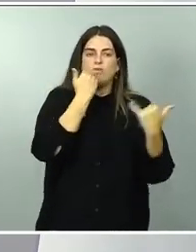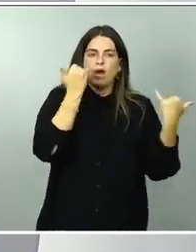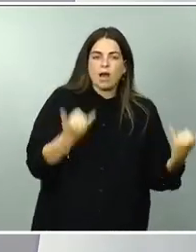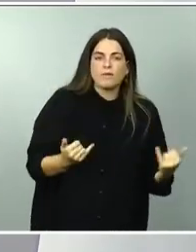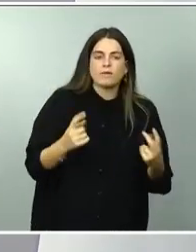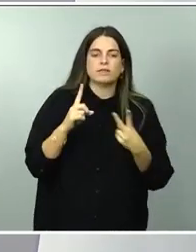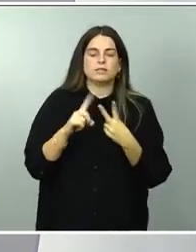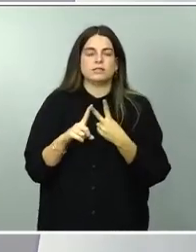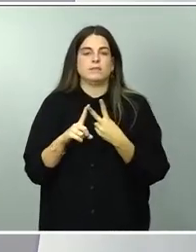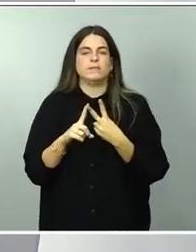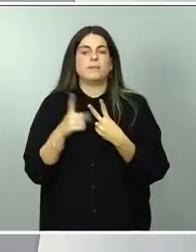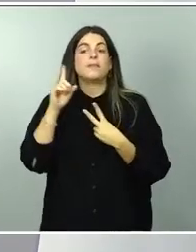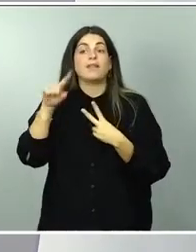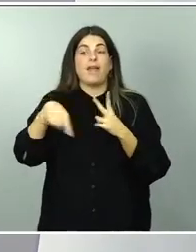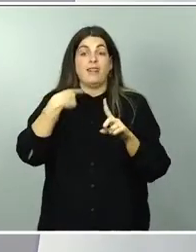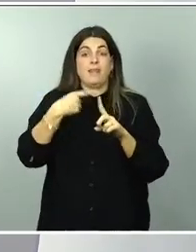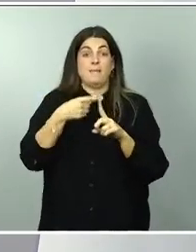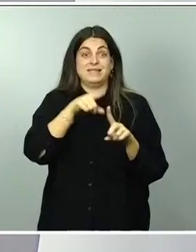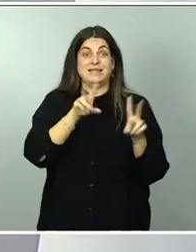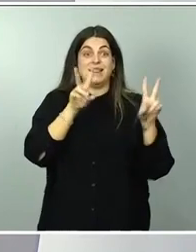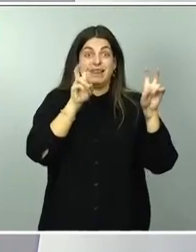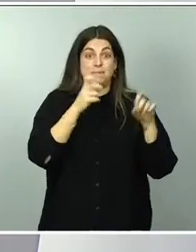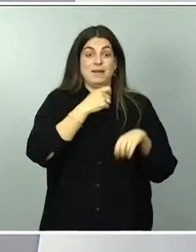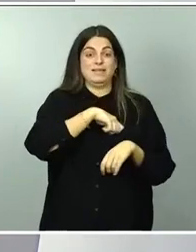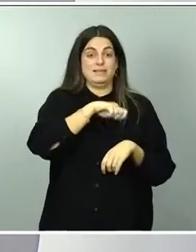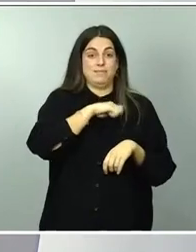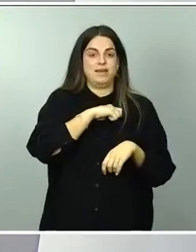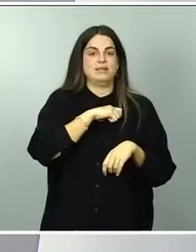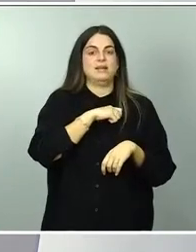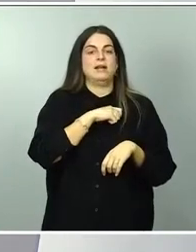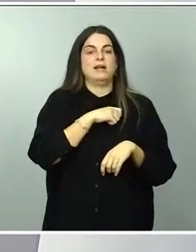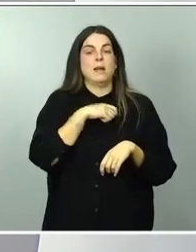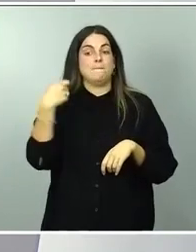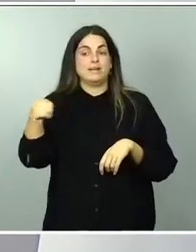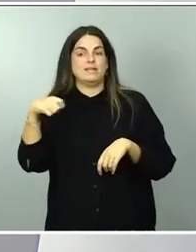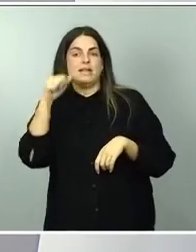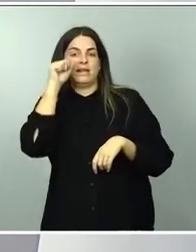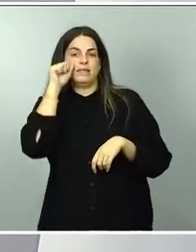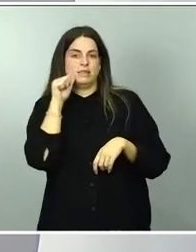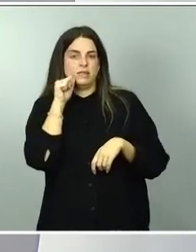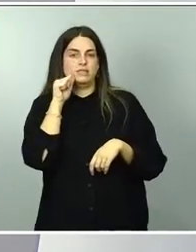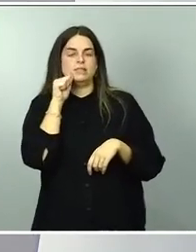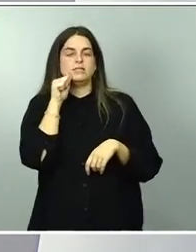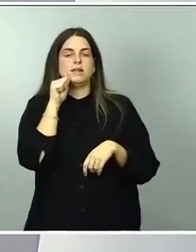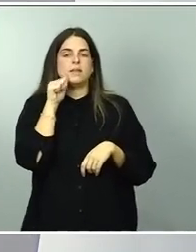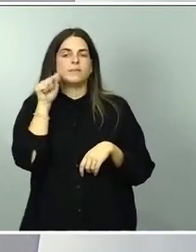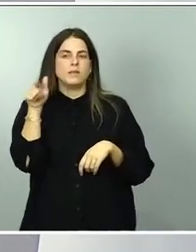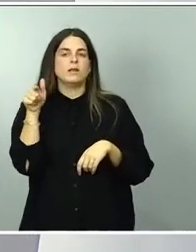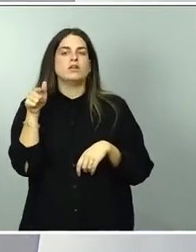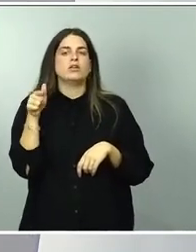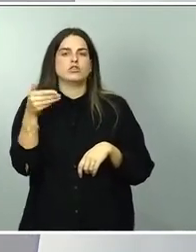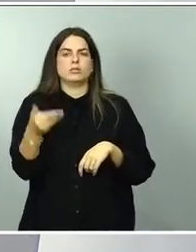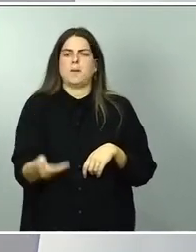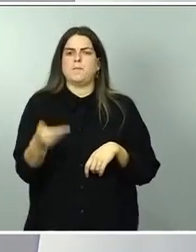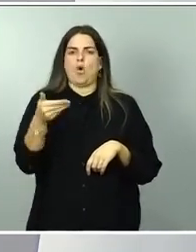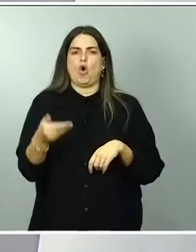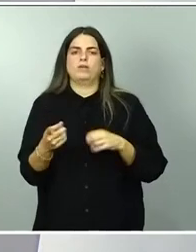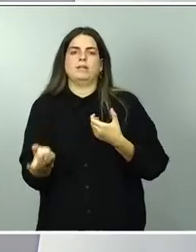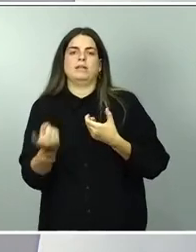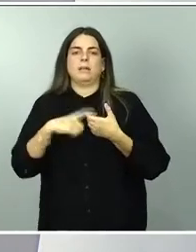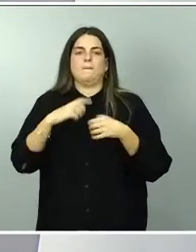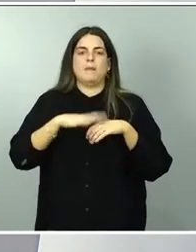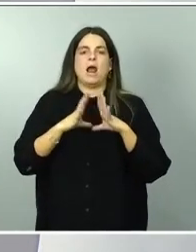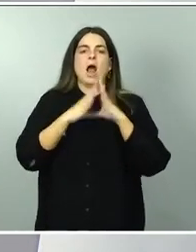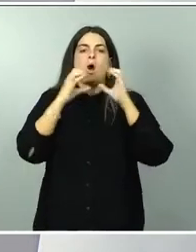además, también en esta materia España, el presidente Sánchez, han sido punta de lanza también en el acuerdo a